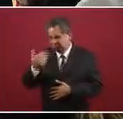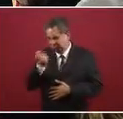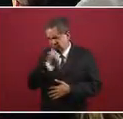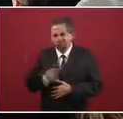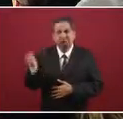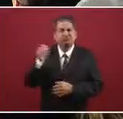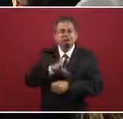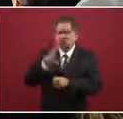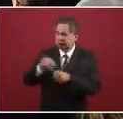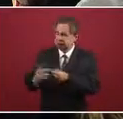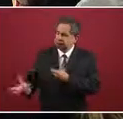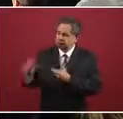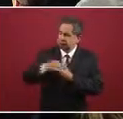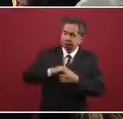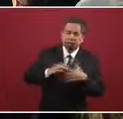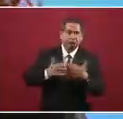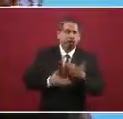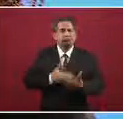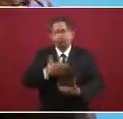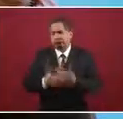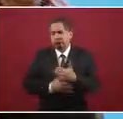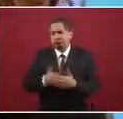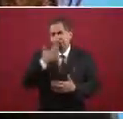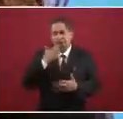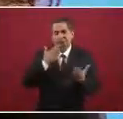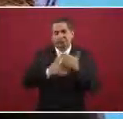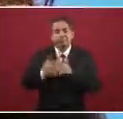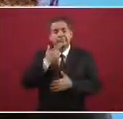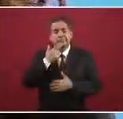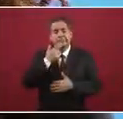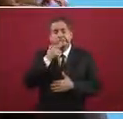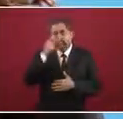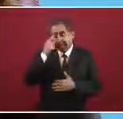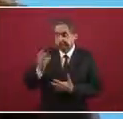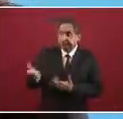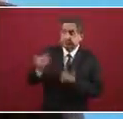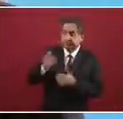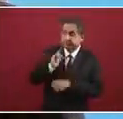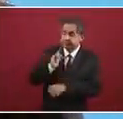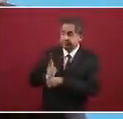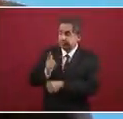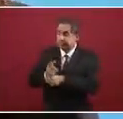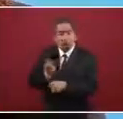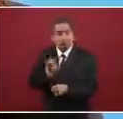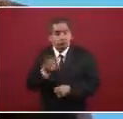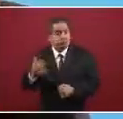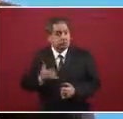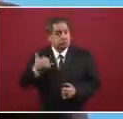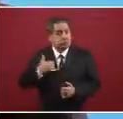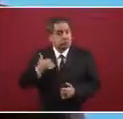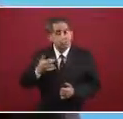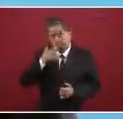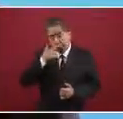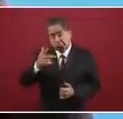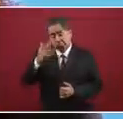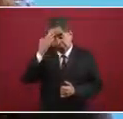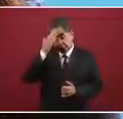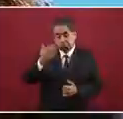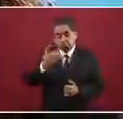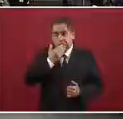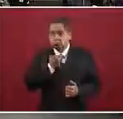mecanismo, digamos, muy exitoso para reclutar, para identificar talento, para posteriormente